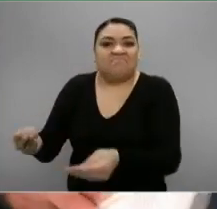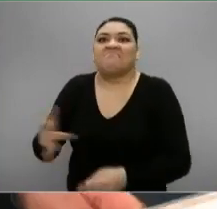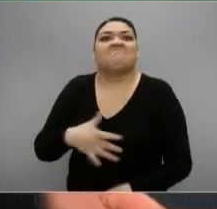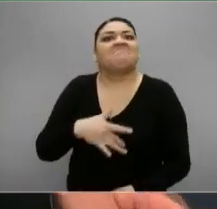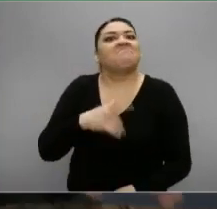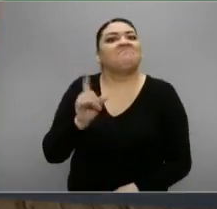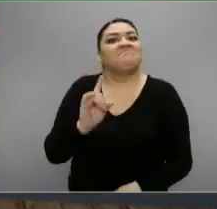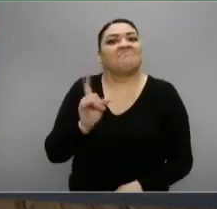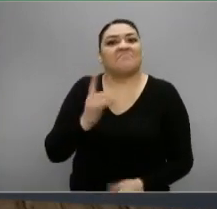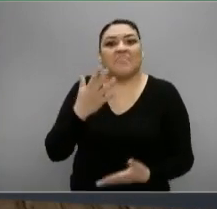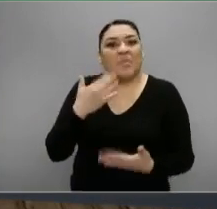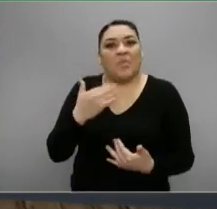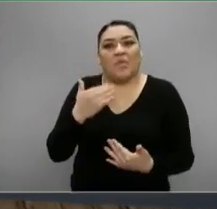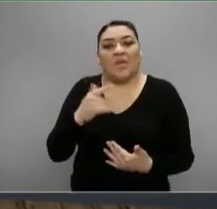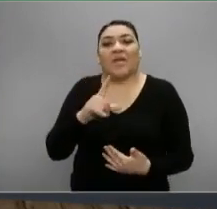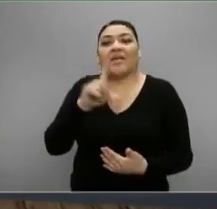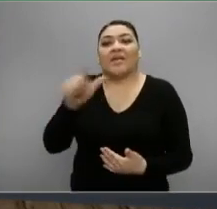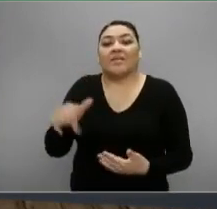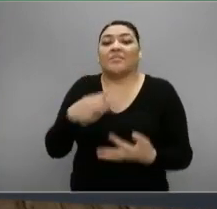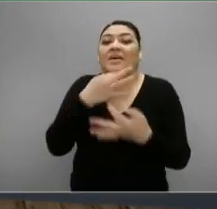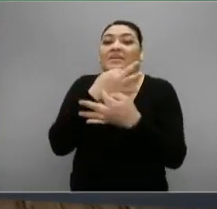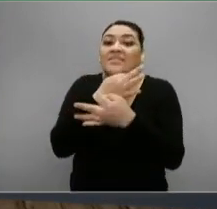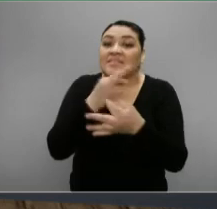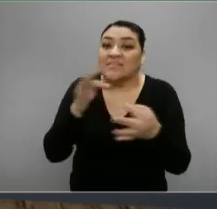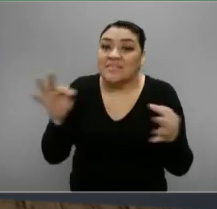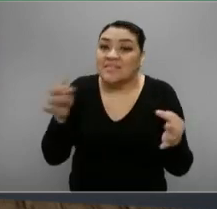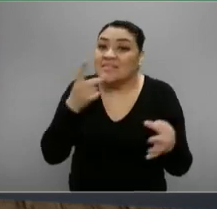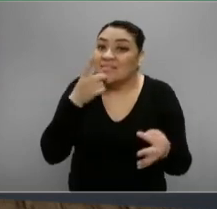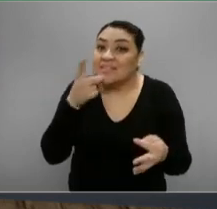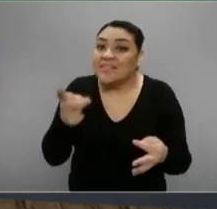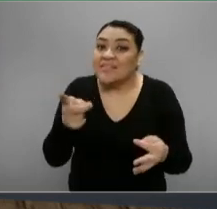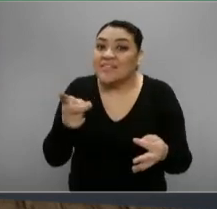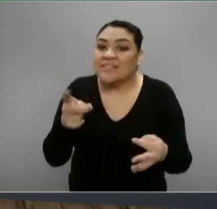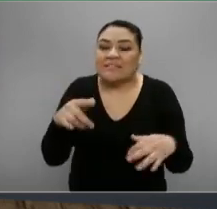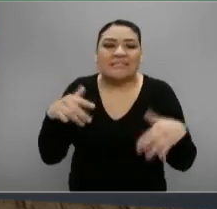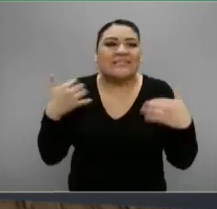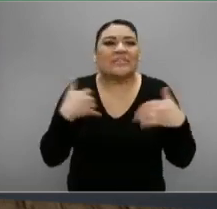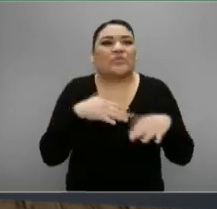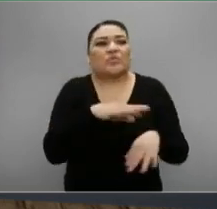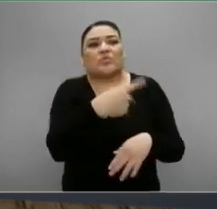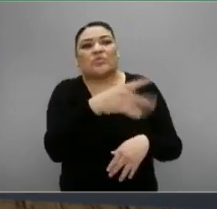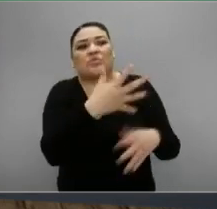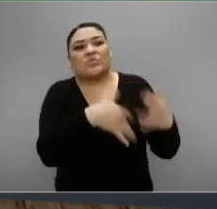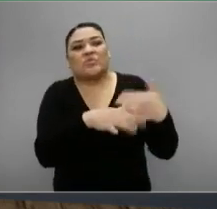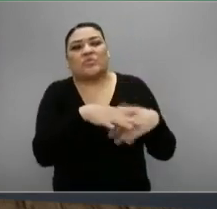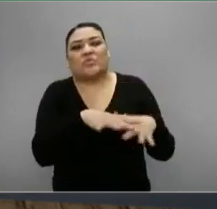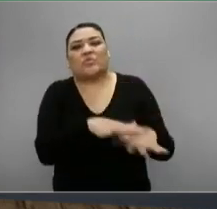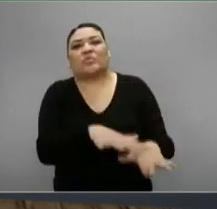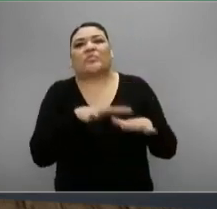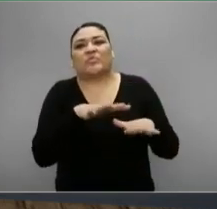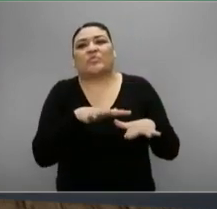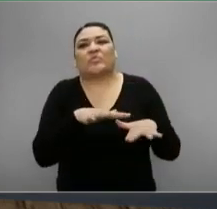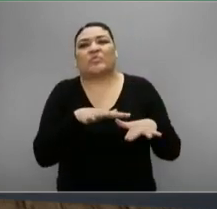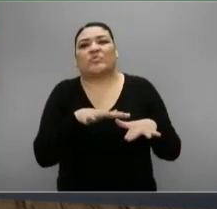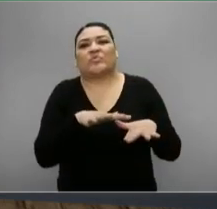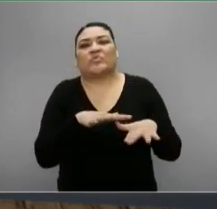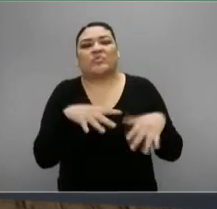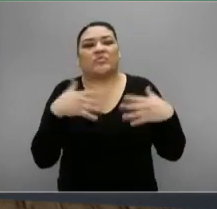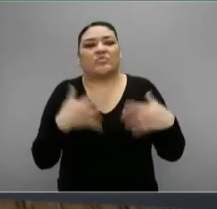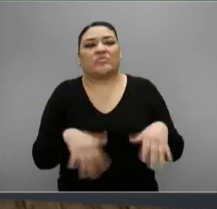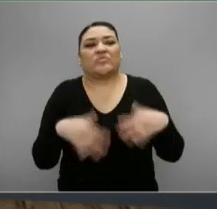y soltó una frase que ha sido pues